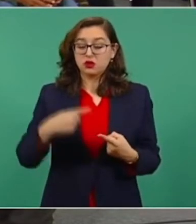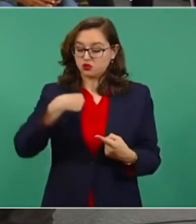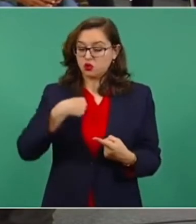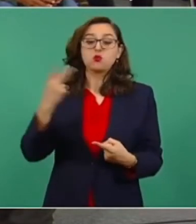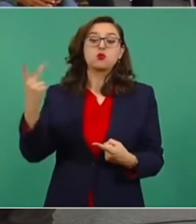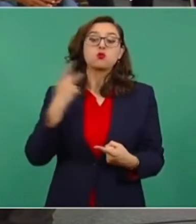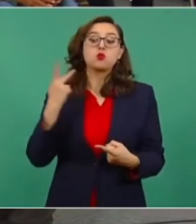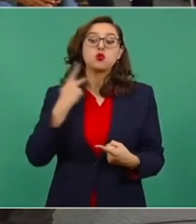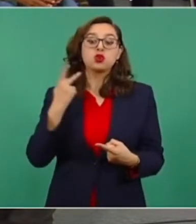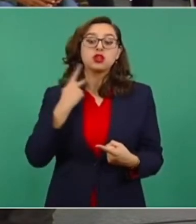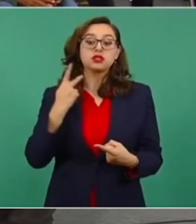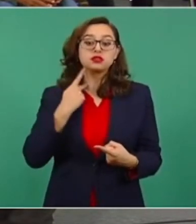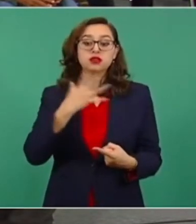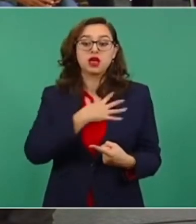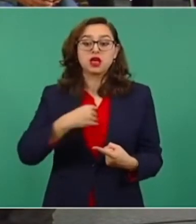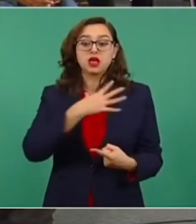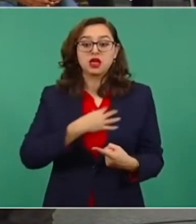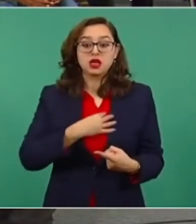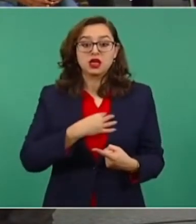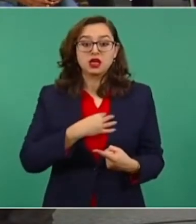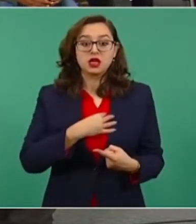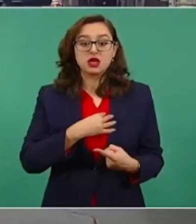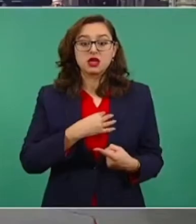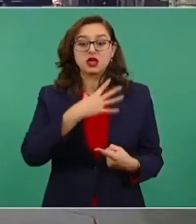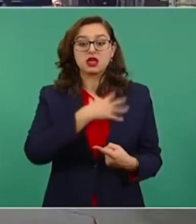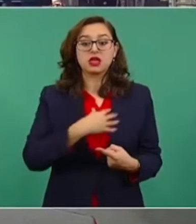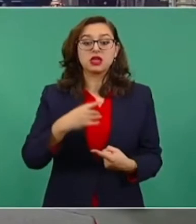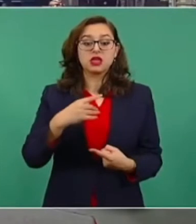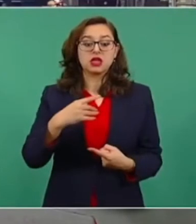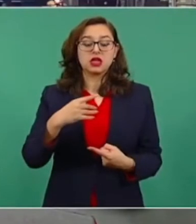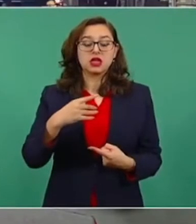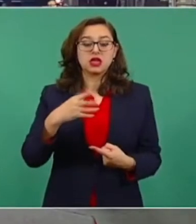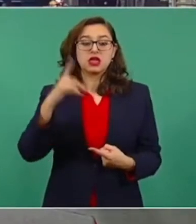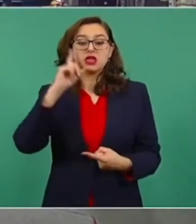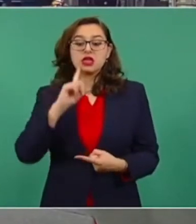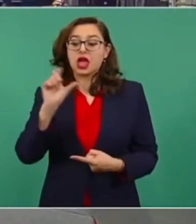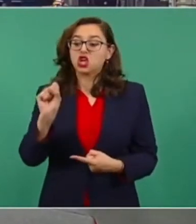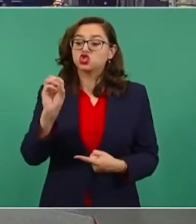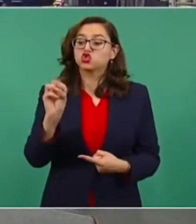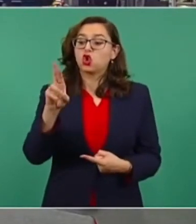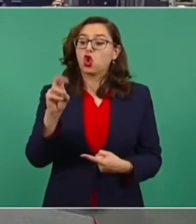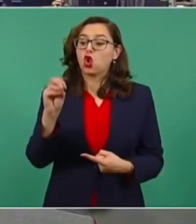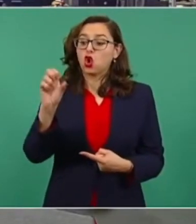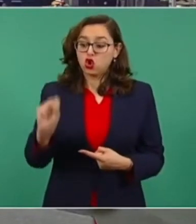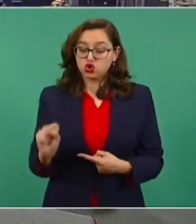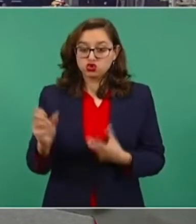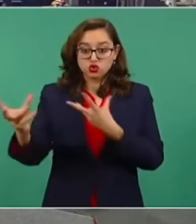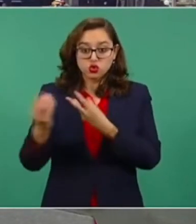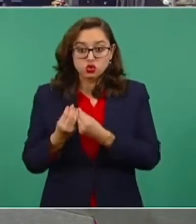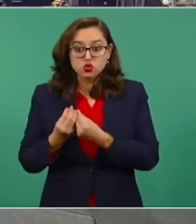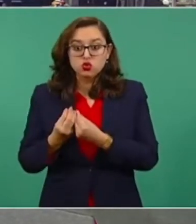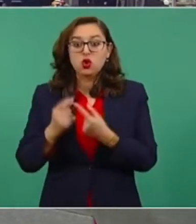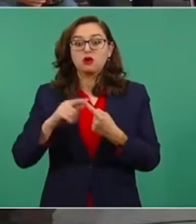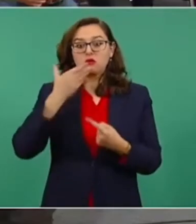porque hasta de eso me han señalado. Soros. De que Soros me financiaba, de que la Arabia Saudita